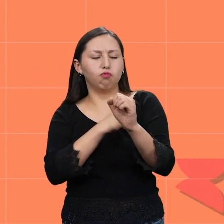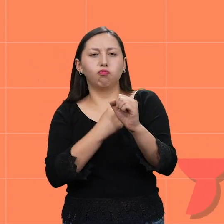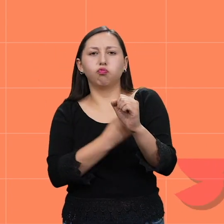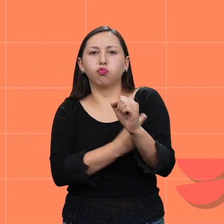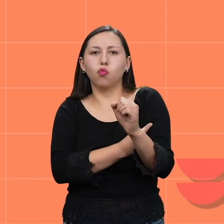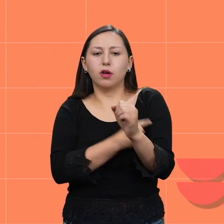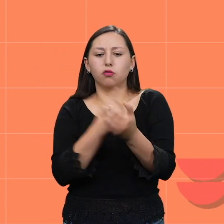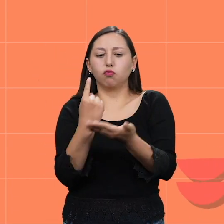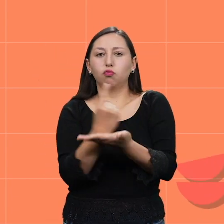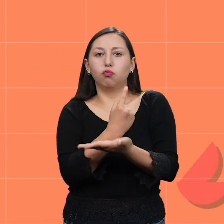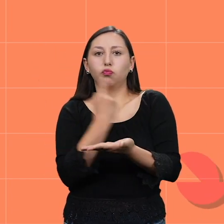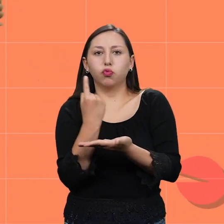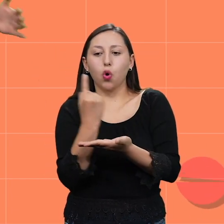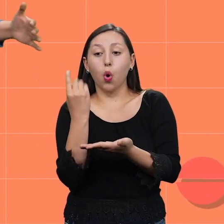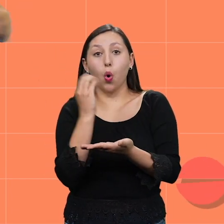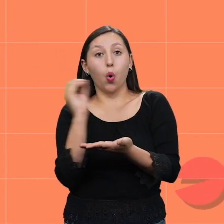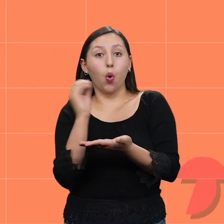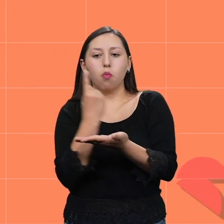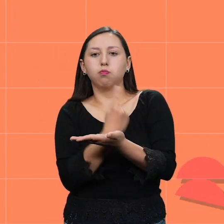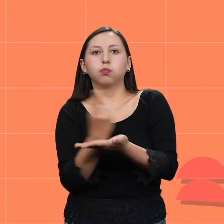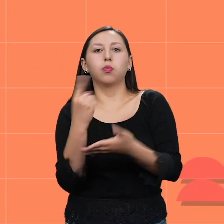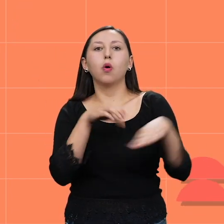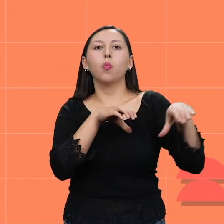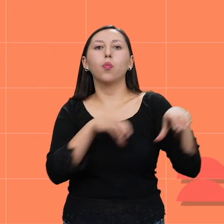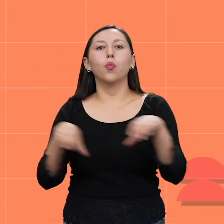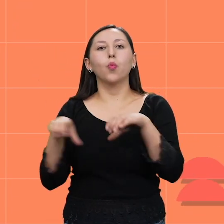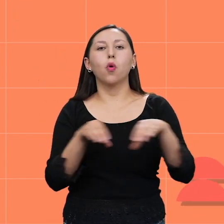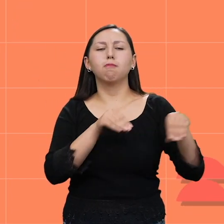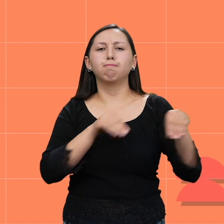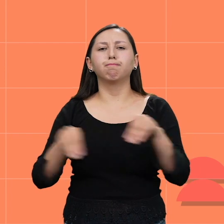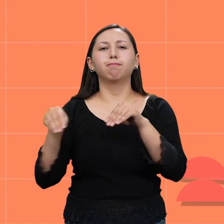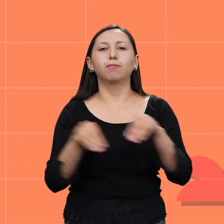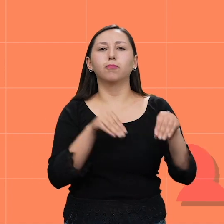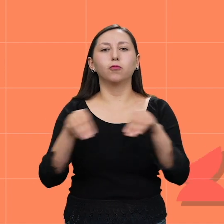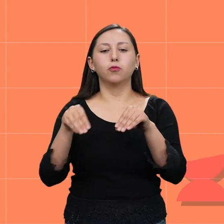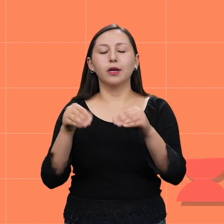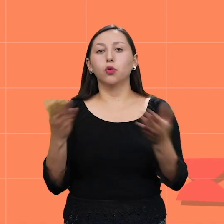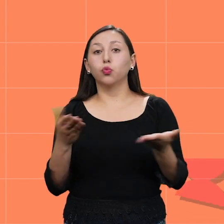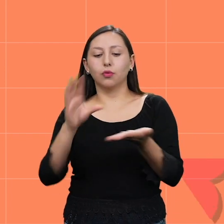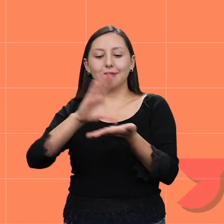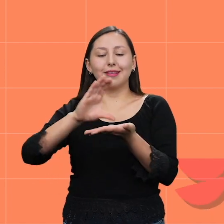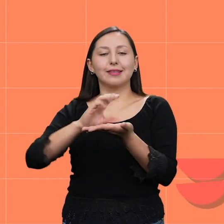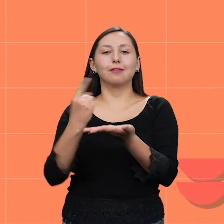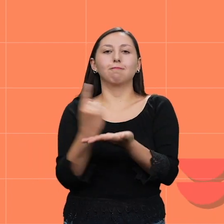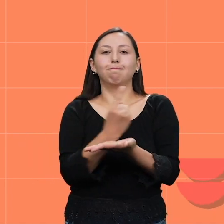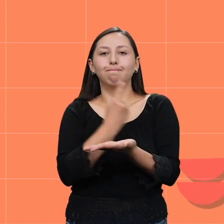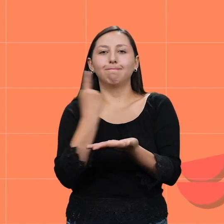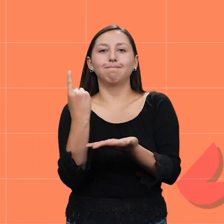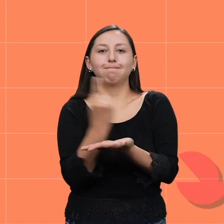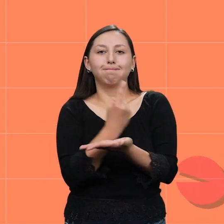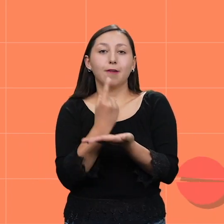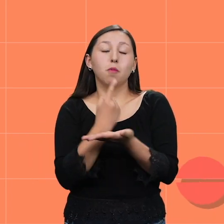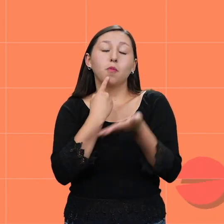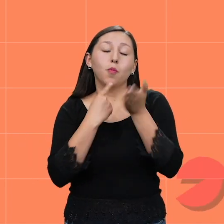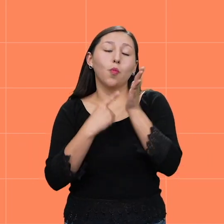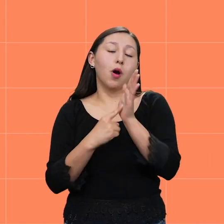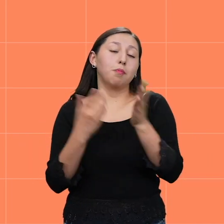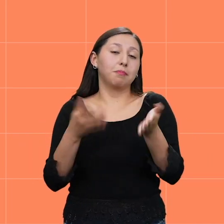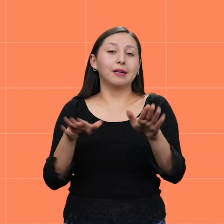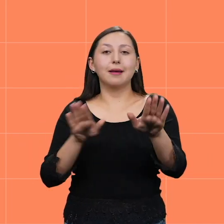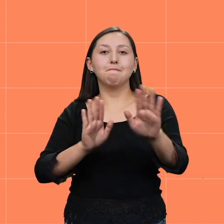direcciones opuestas para generar un movimiento de rotación sobre un eje, que en este caso sería el pie.